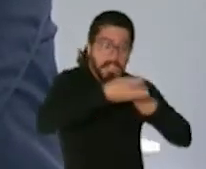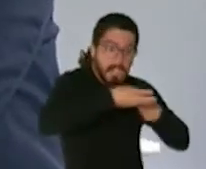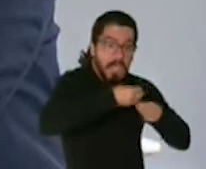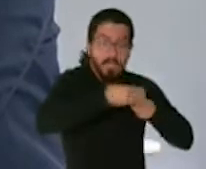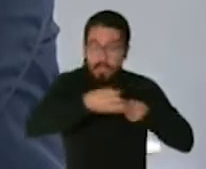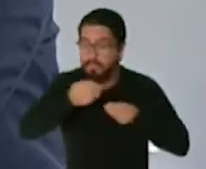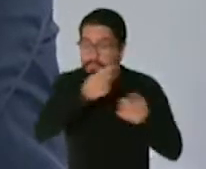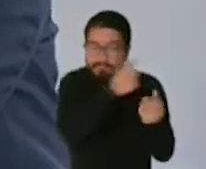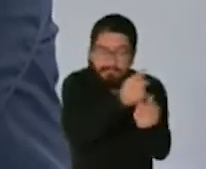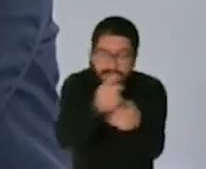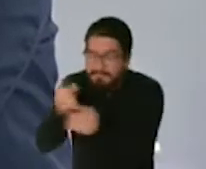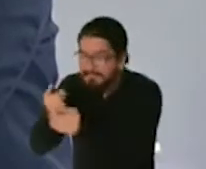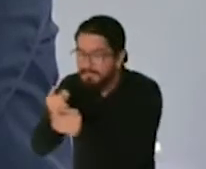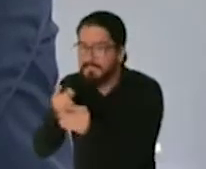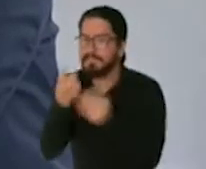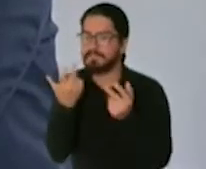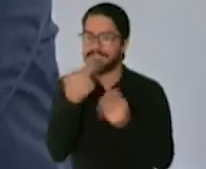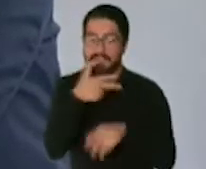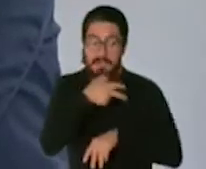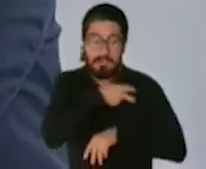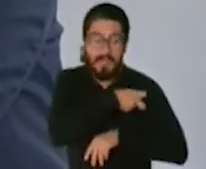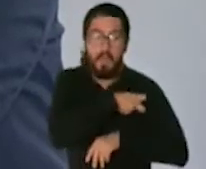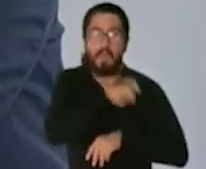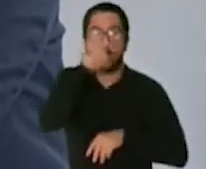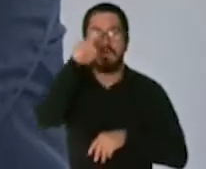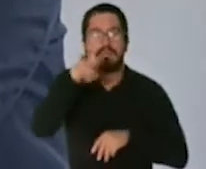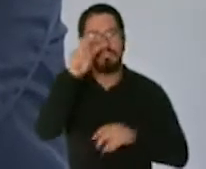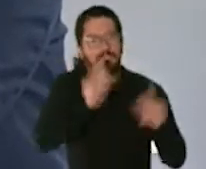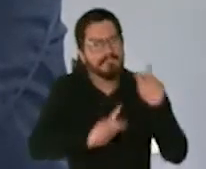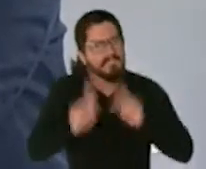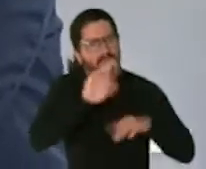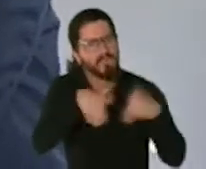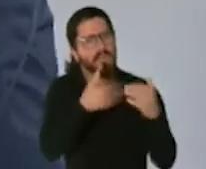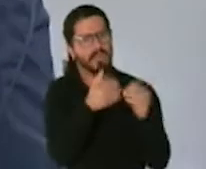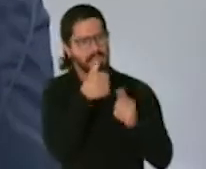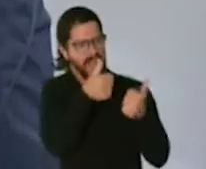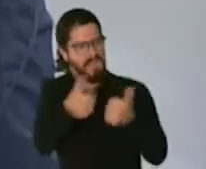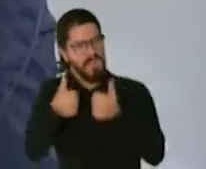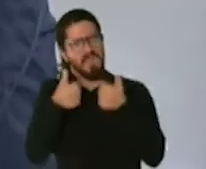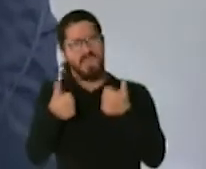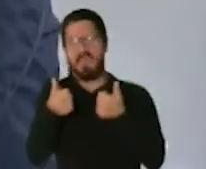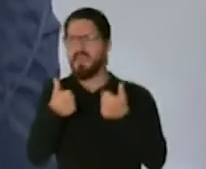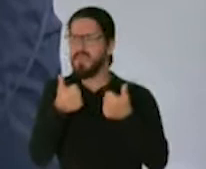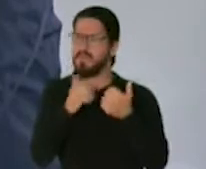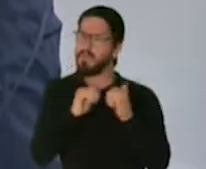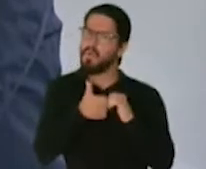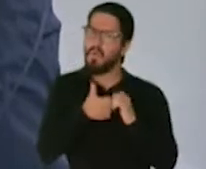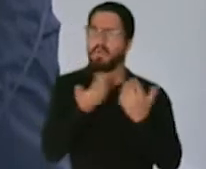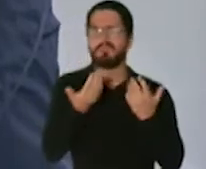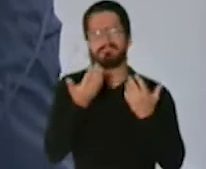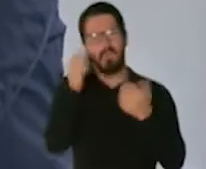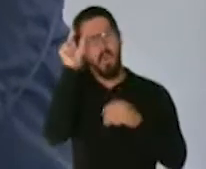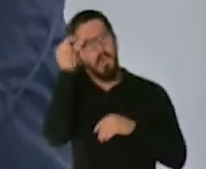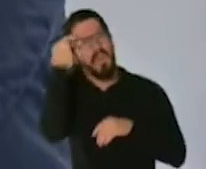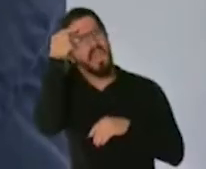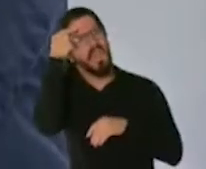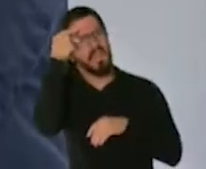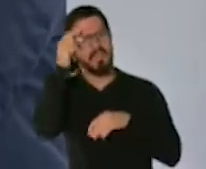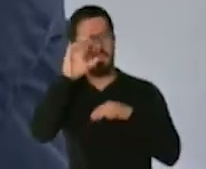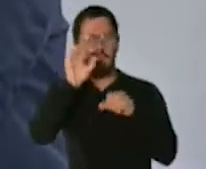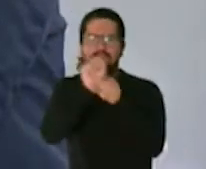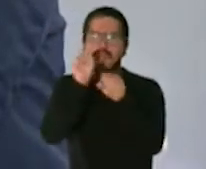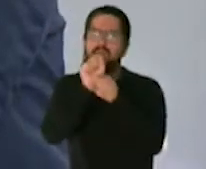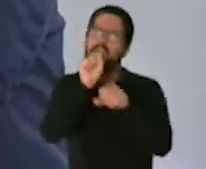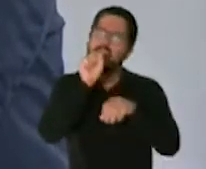de que se vacune el que se tiene que vacunar, de que el gobierno haga lo que tiene que hacer, de que la empresa privada haga lo que tiene que hacer, de que